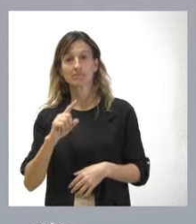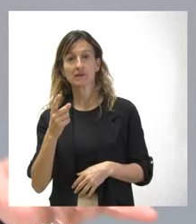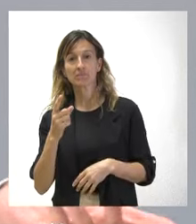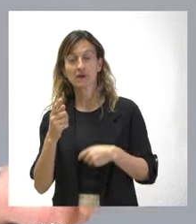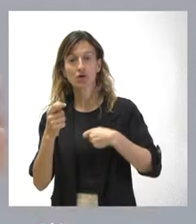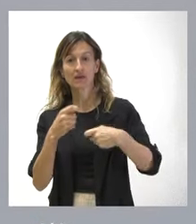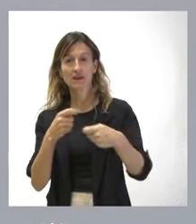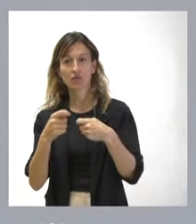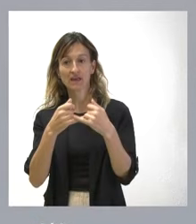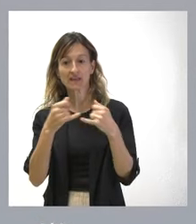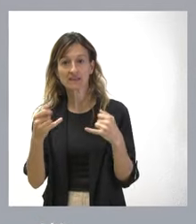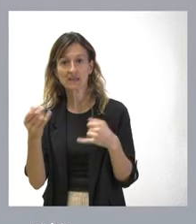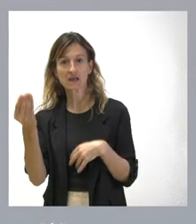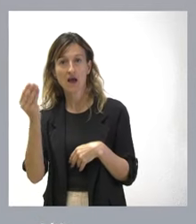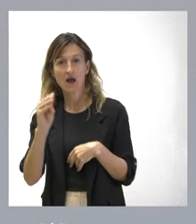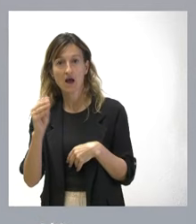líneas hay que aumentar?